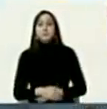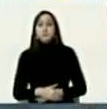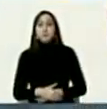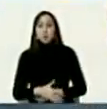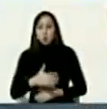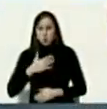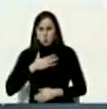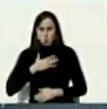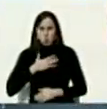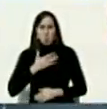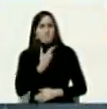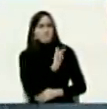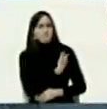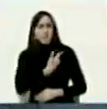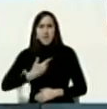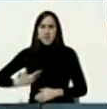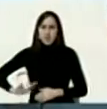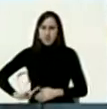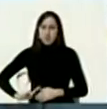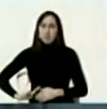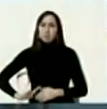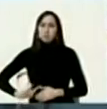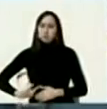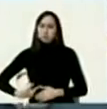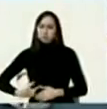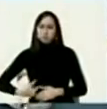como presidente mantuve